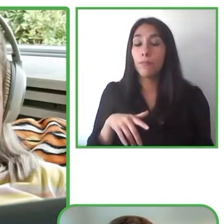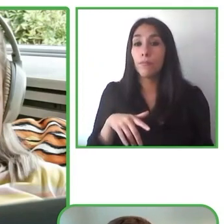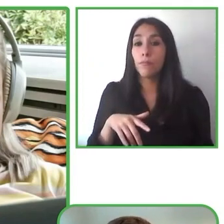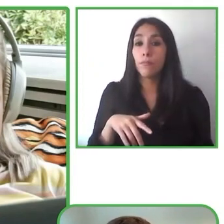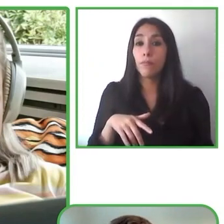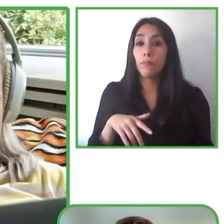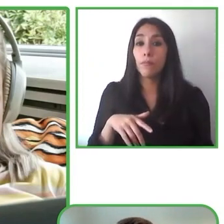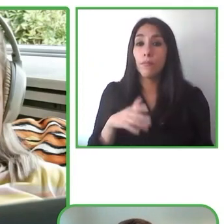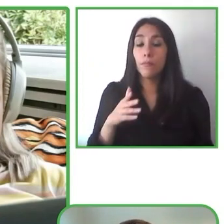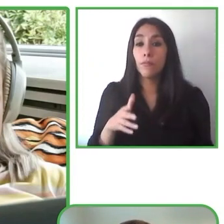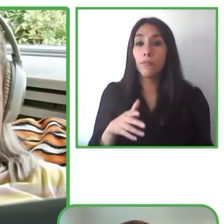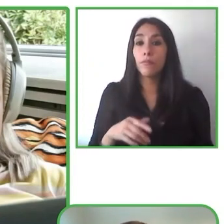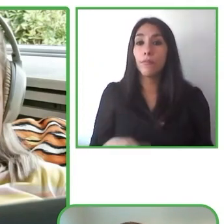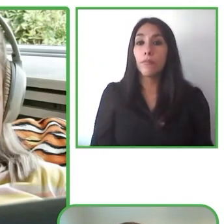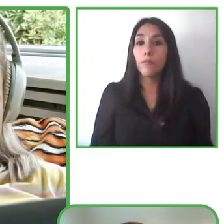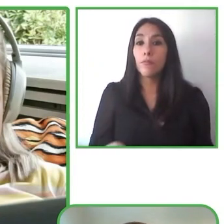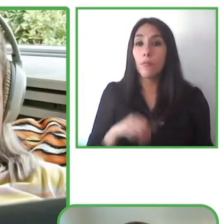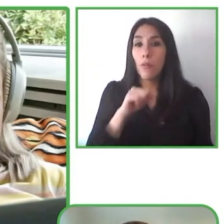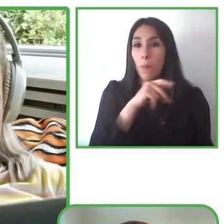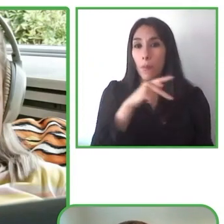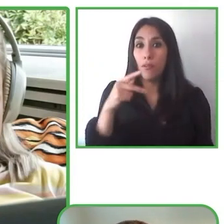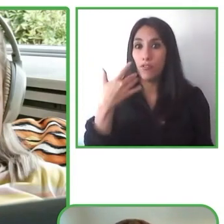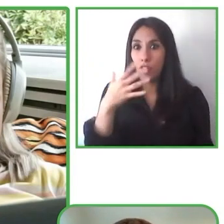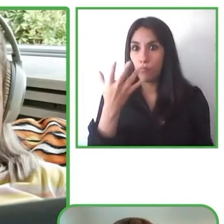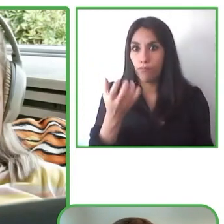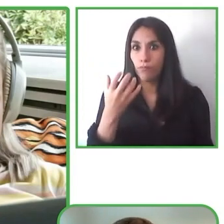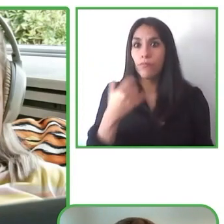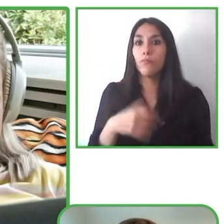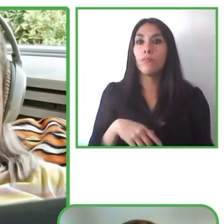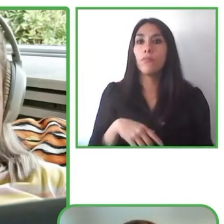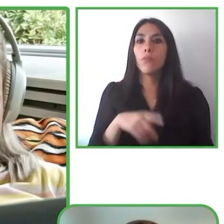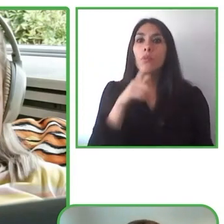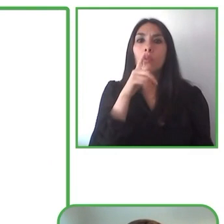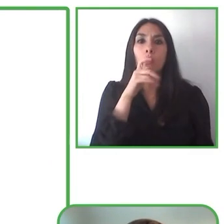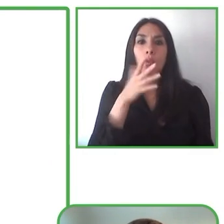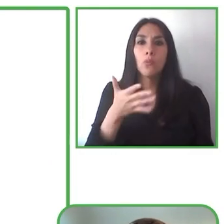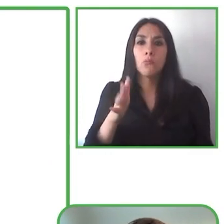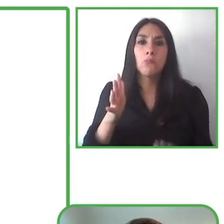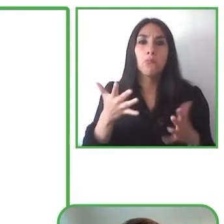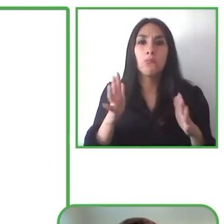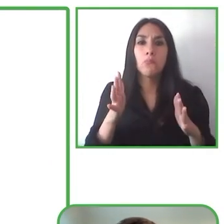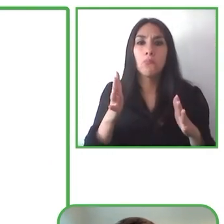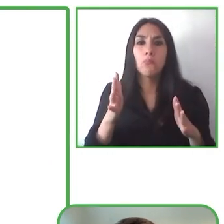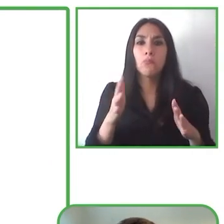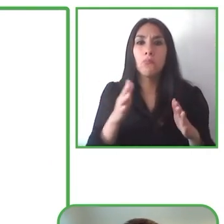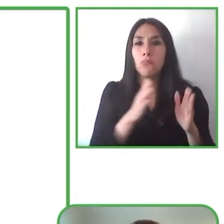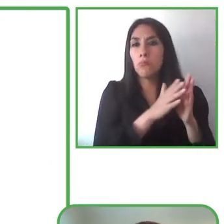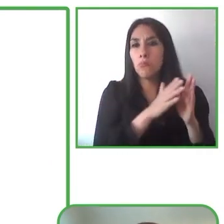y tenemos una mensualidad que se paga que es bastante accesible